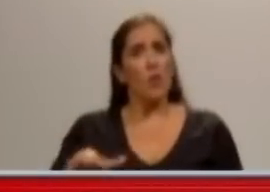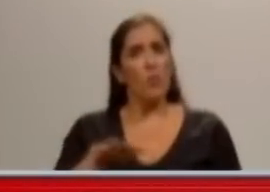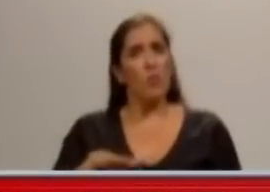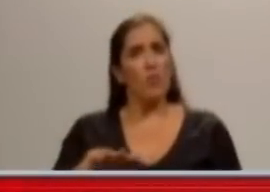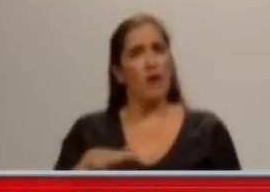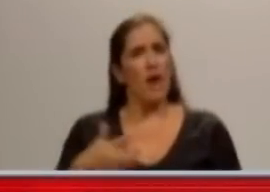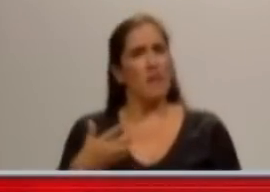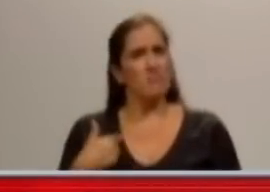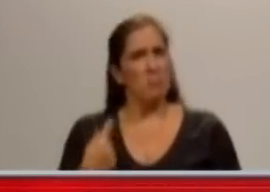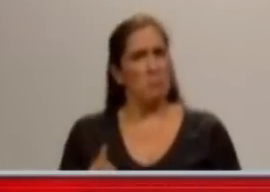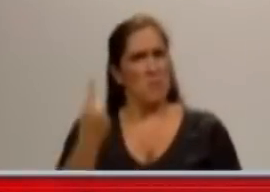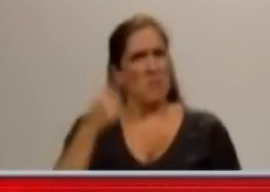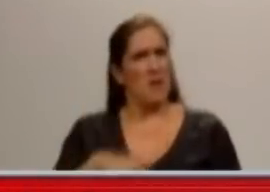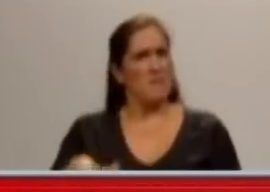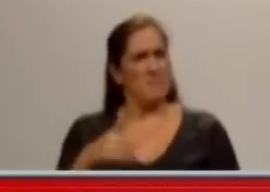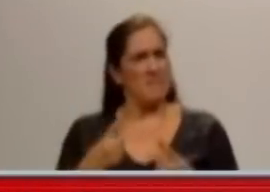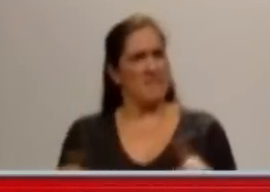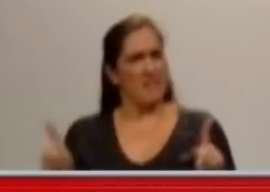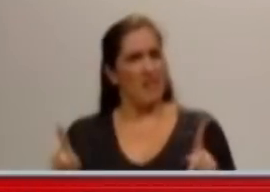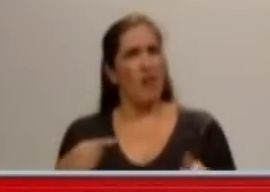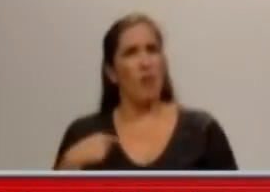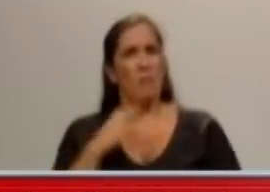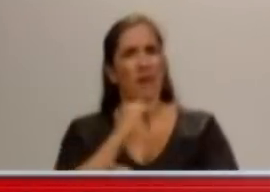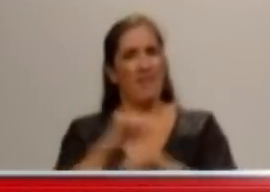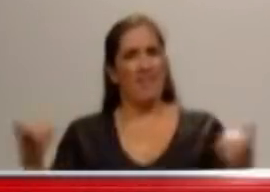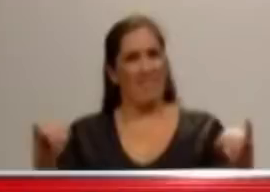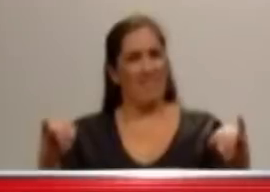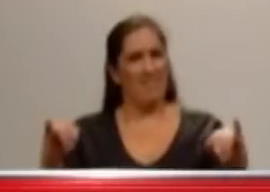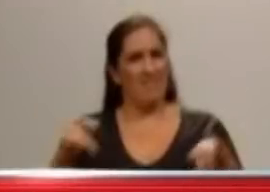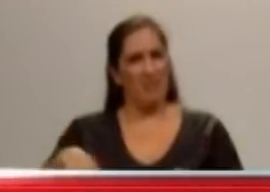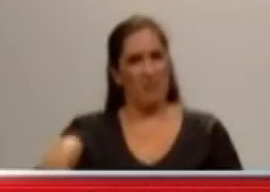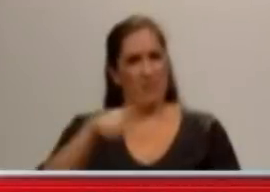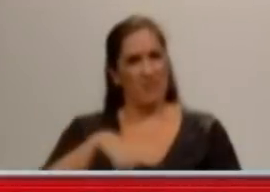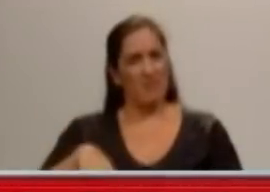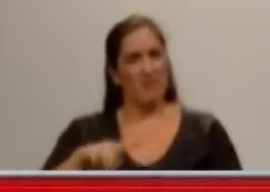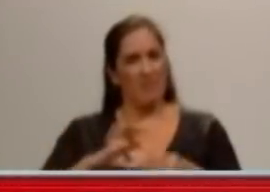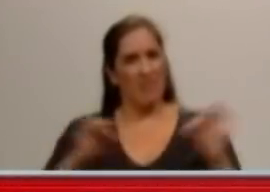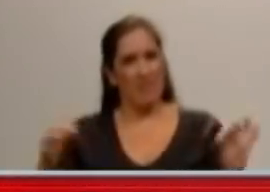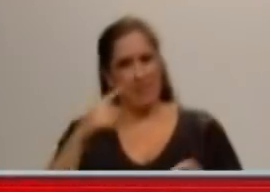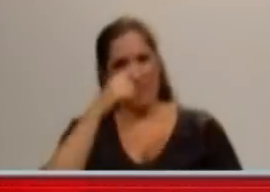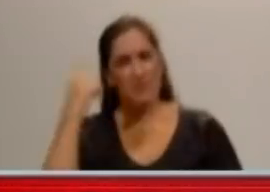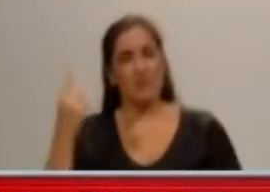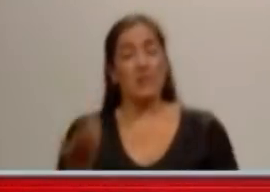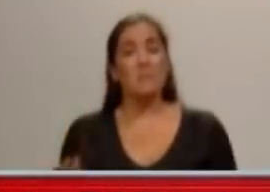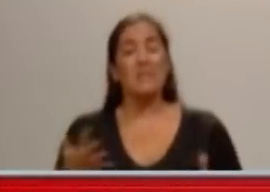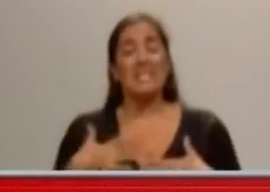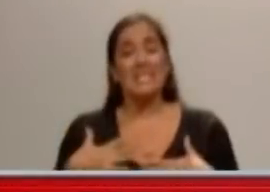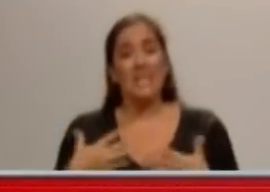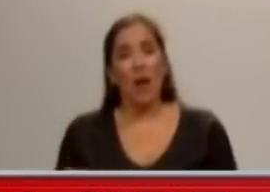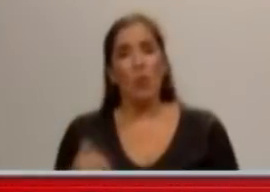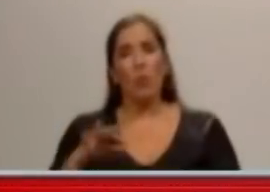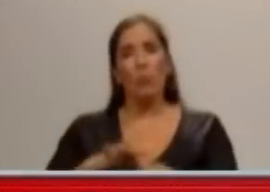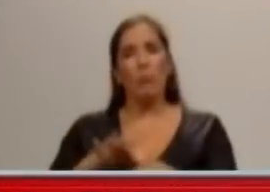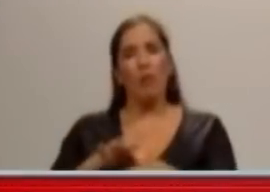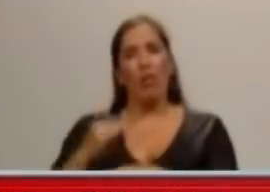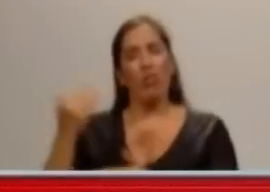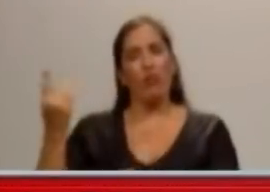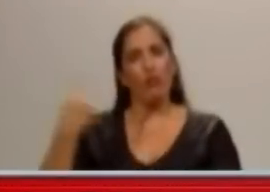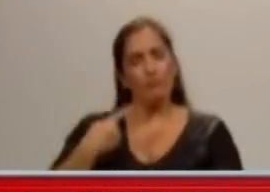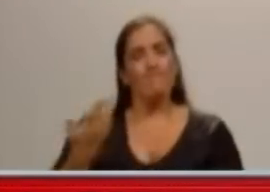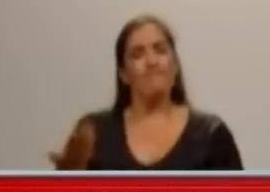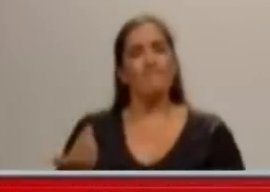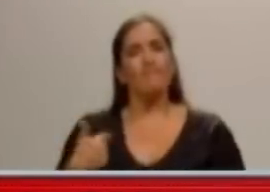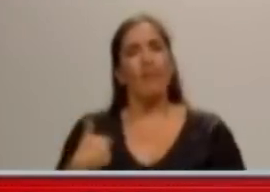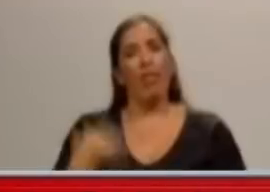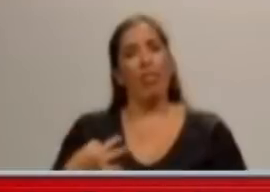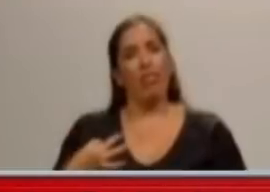Presidenta habla, habla de una irrealidad y miente. Y miente. Y lo digo con todas las